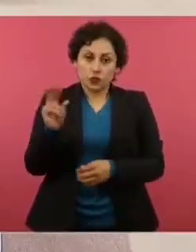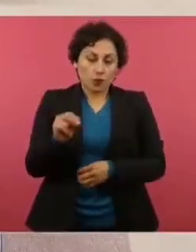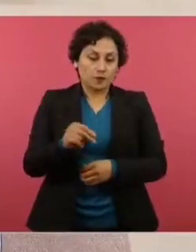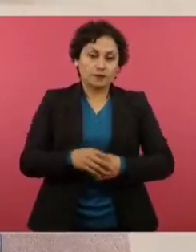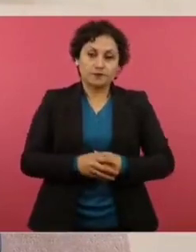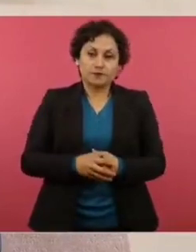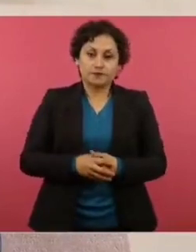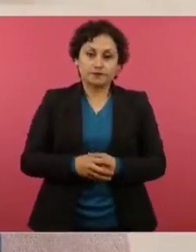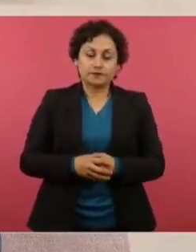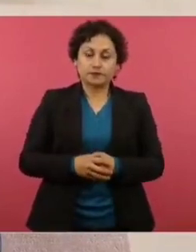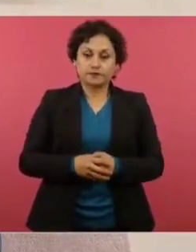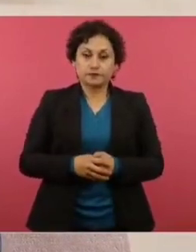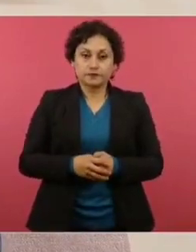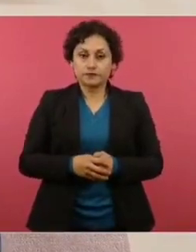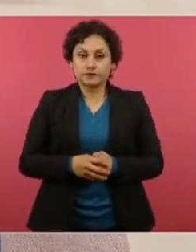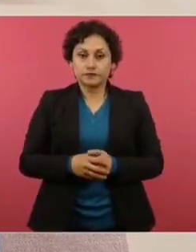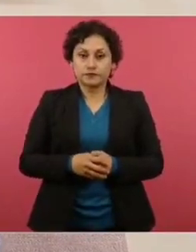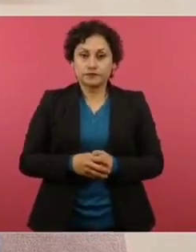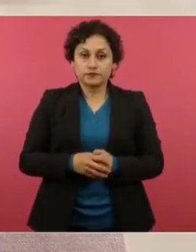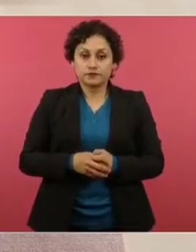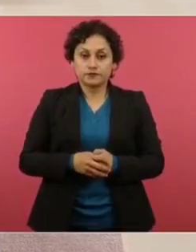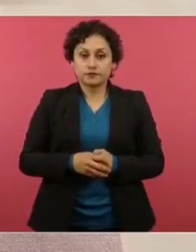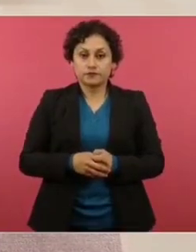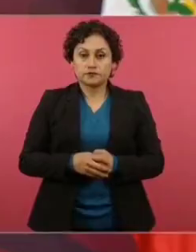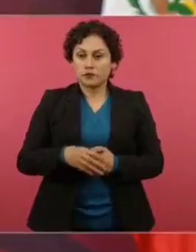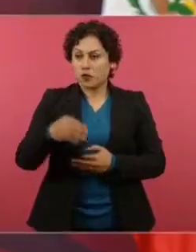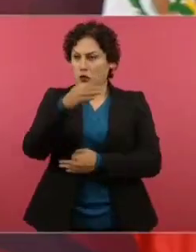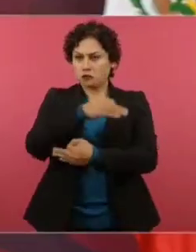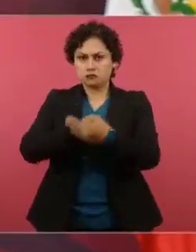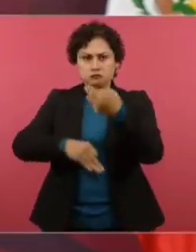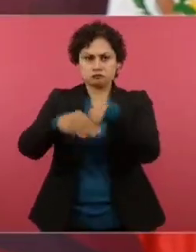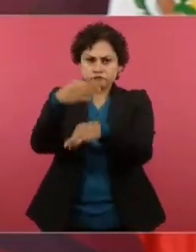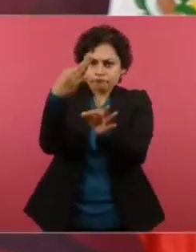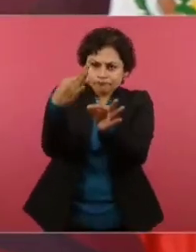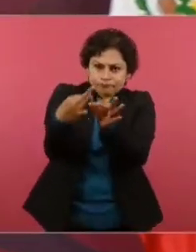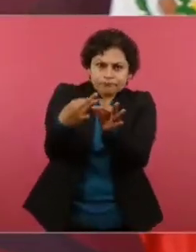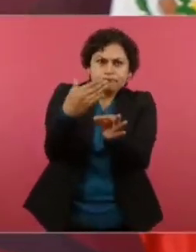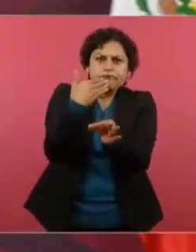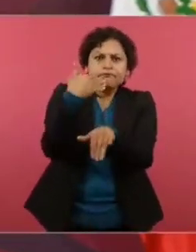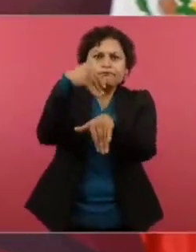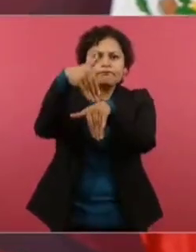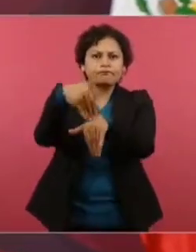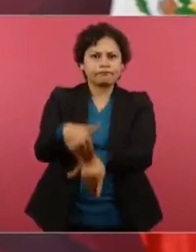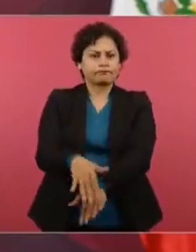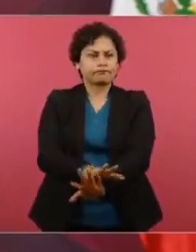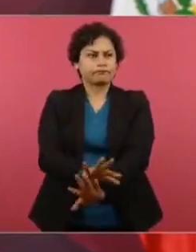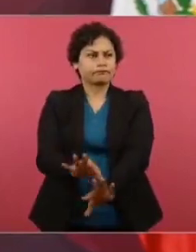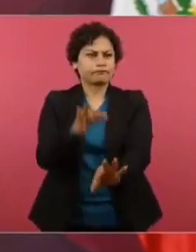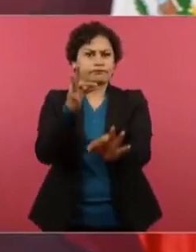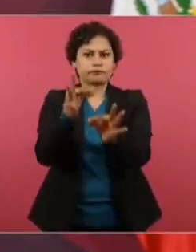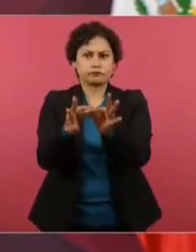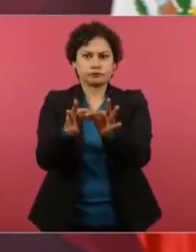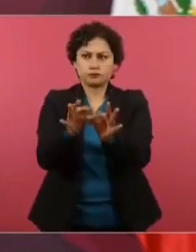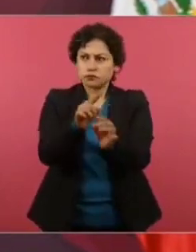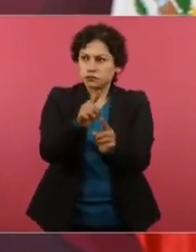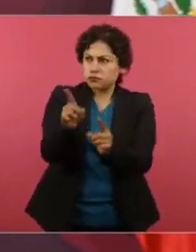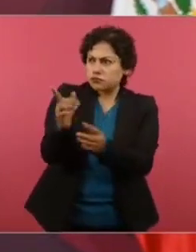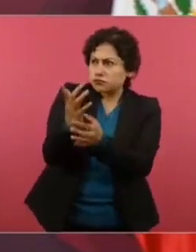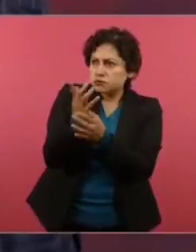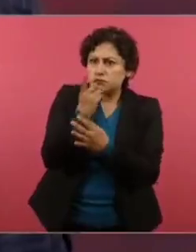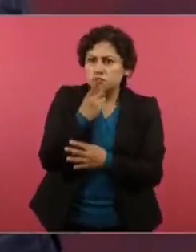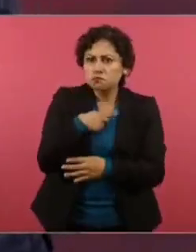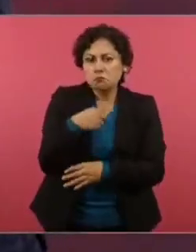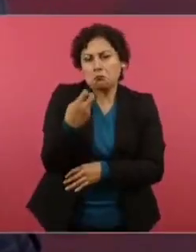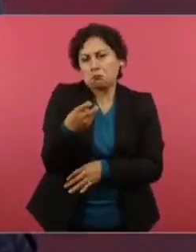no, y se están portando muy bien, ese es el informe que yo tengo. Por ejemplo,